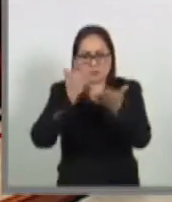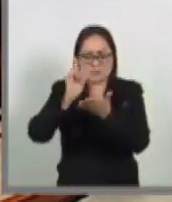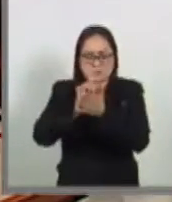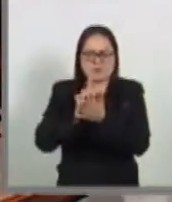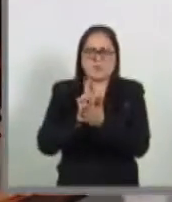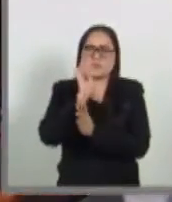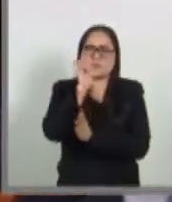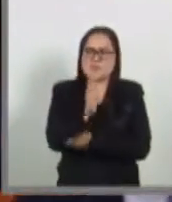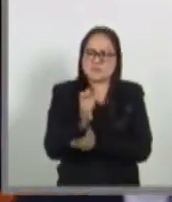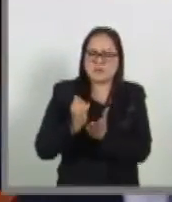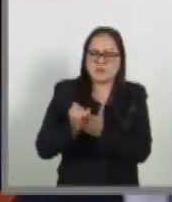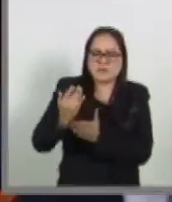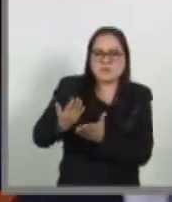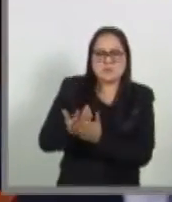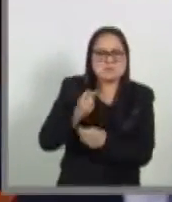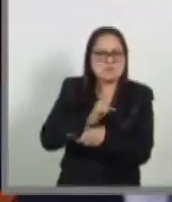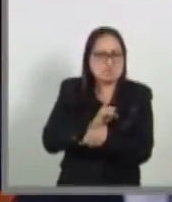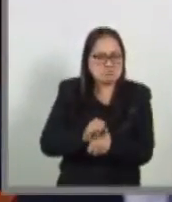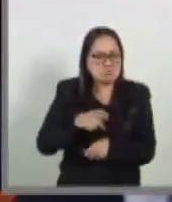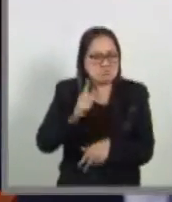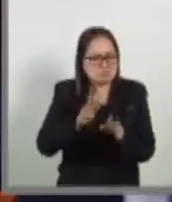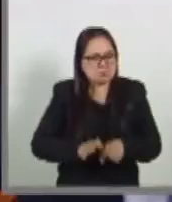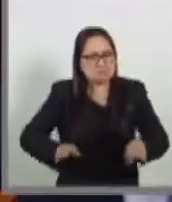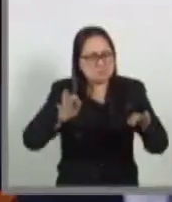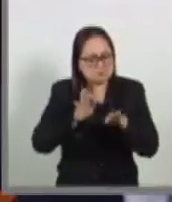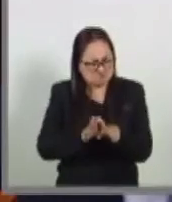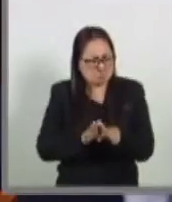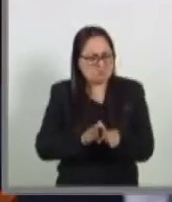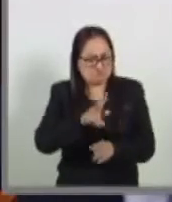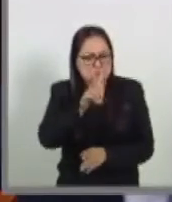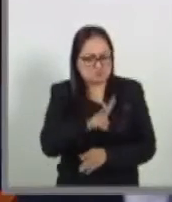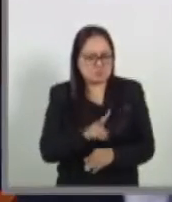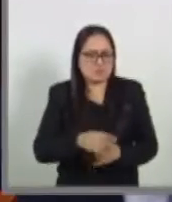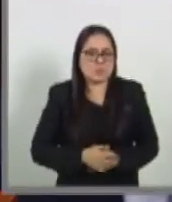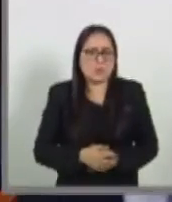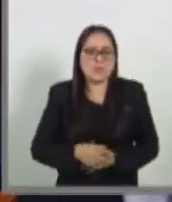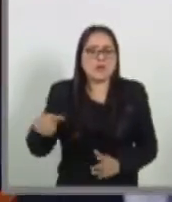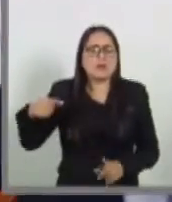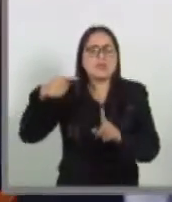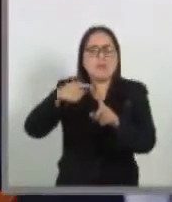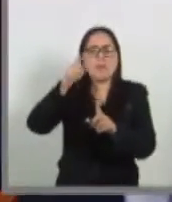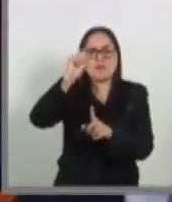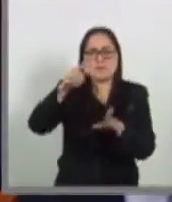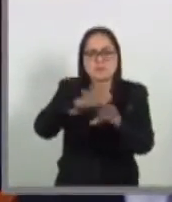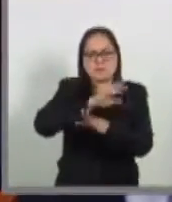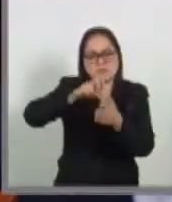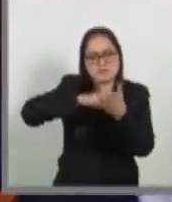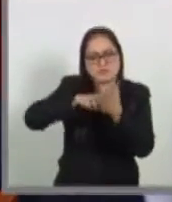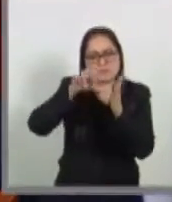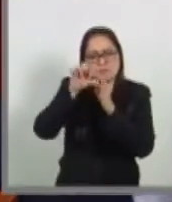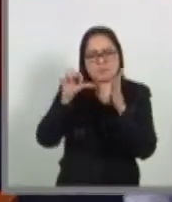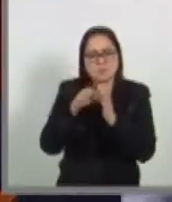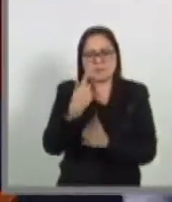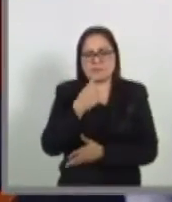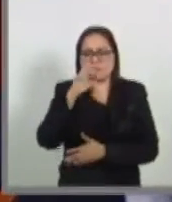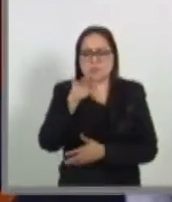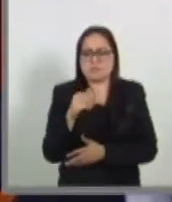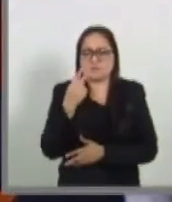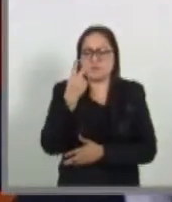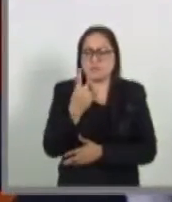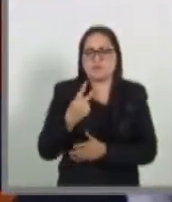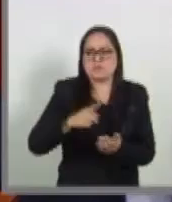es un dictamen sencillo, pero importante y trascendente. Tiene por objeto modificar el artículo 152